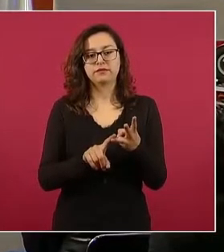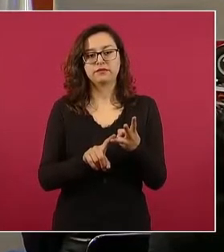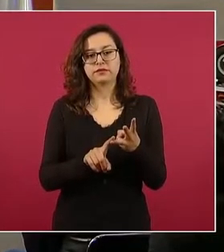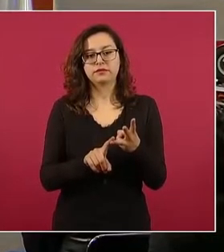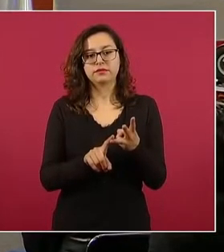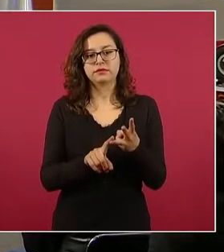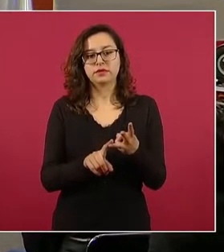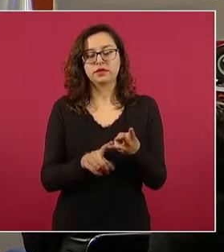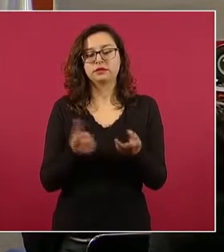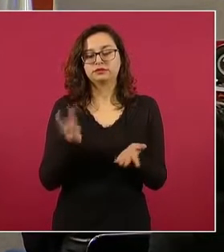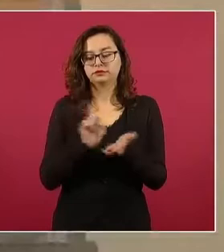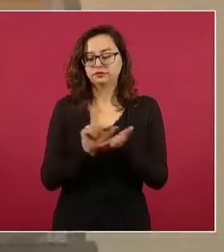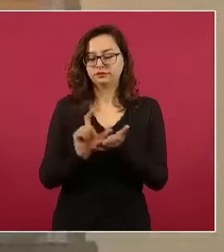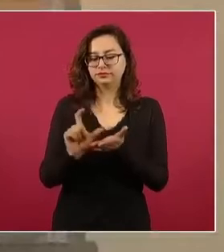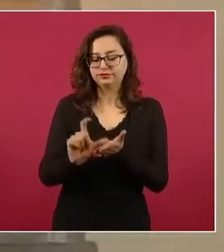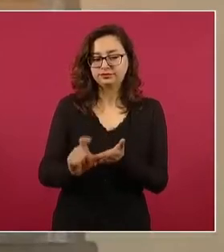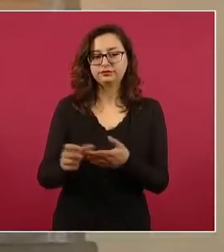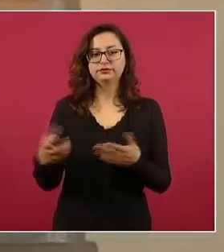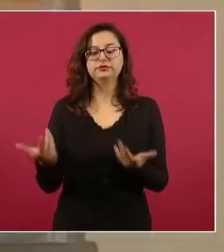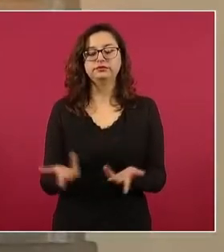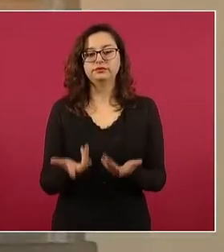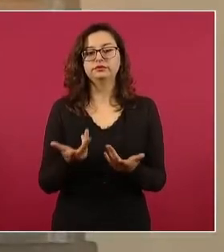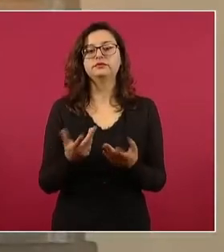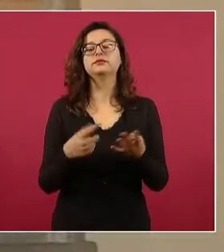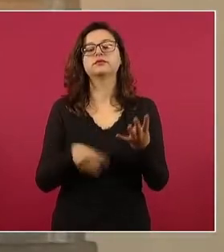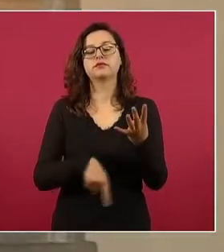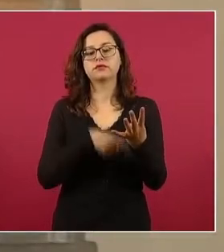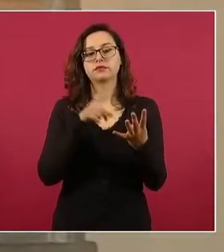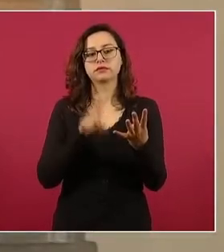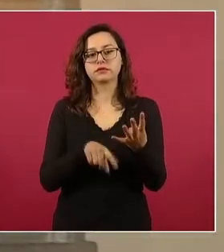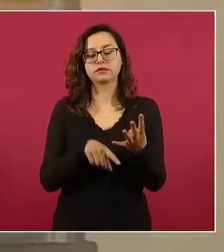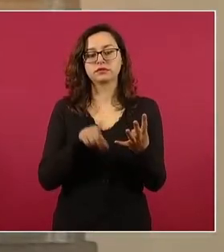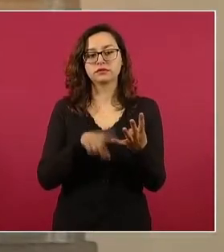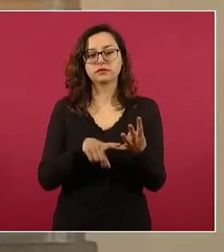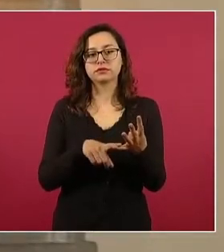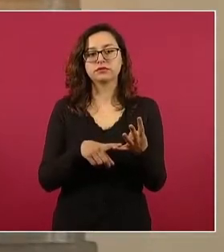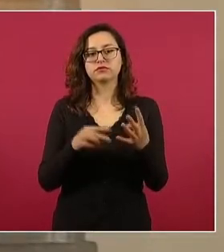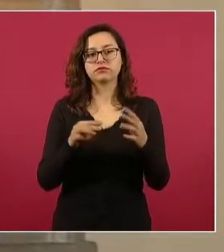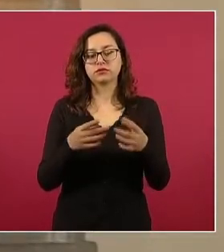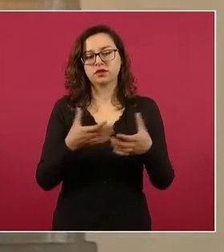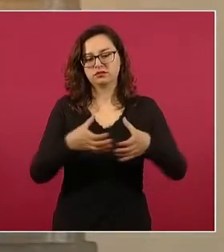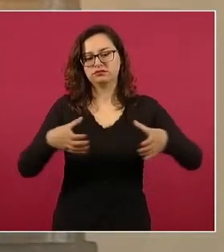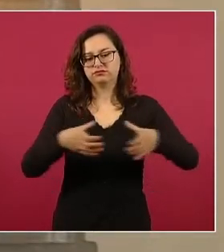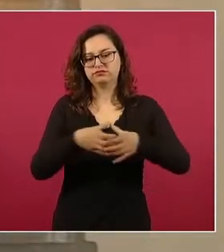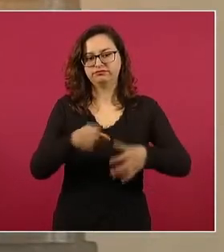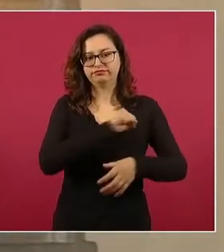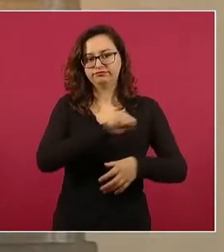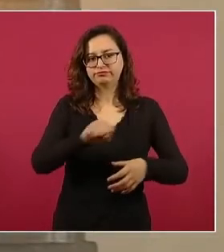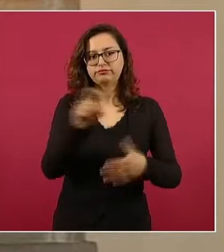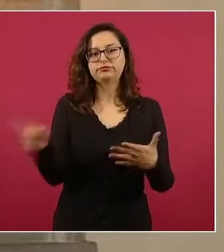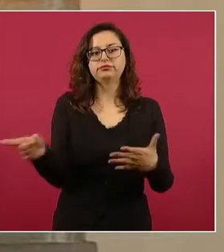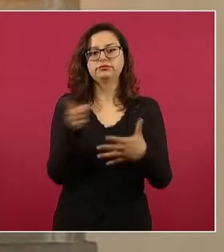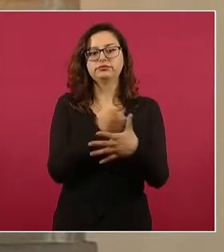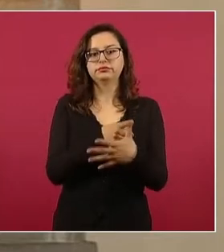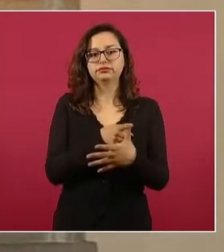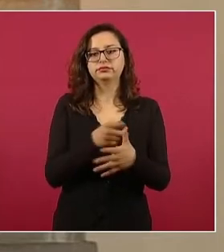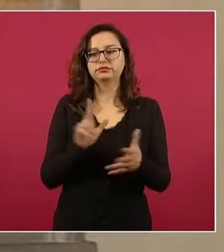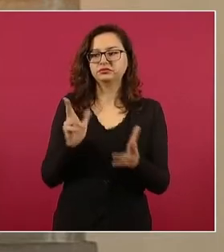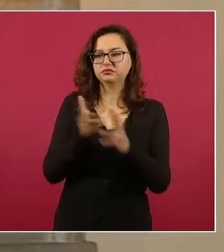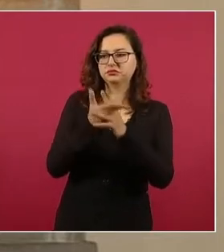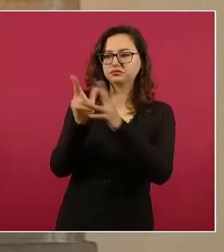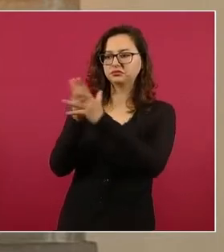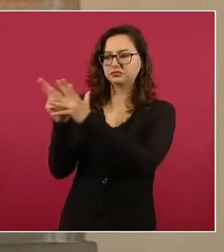posesión de cartuchos y cargadores también de uso exclusivo, agravante de pandilla, homicidio calificado con alevacía,